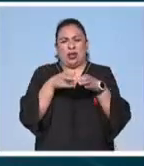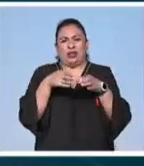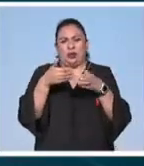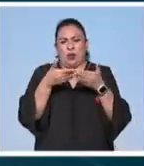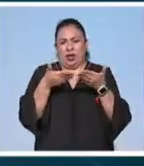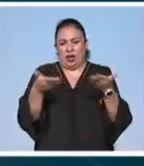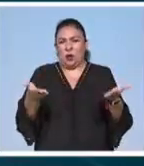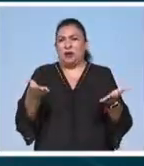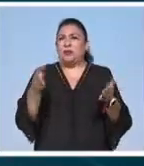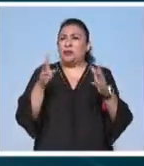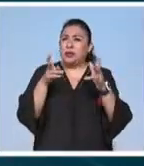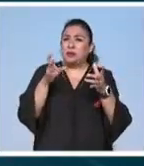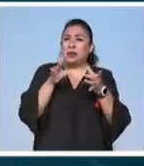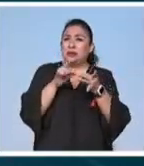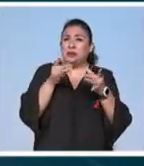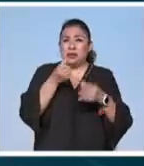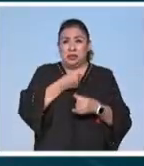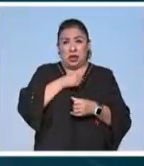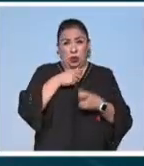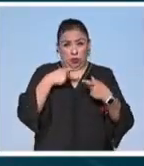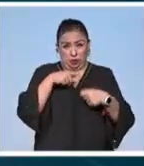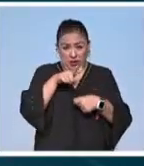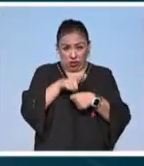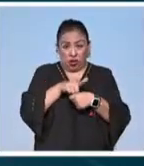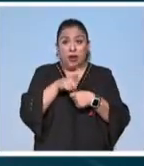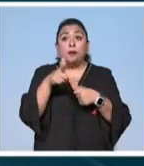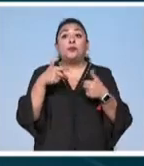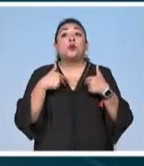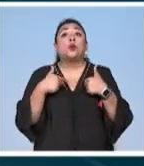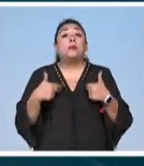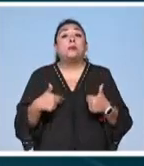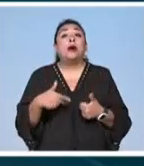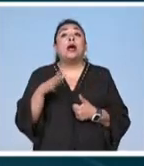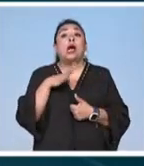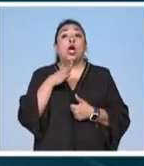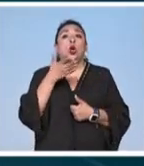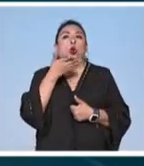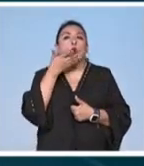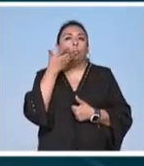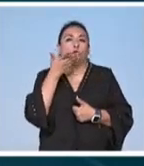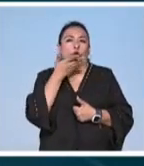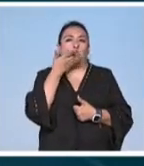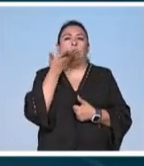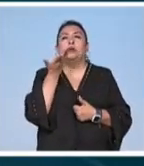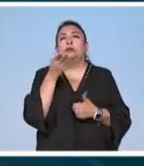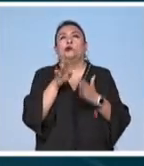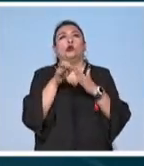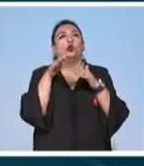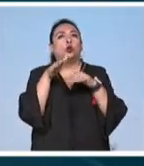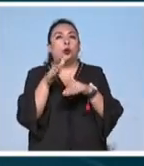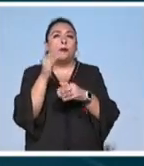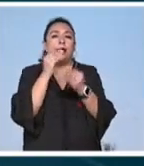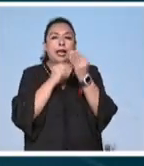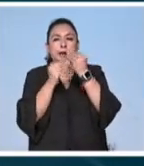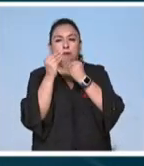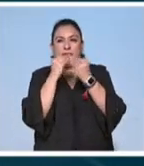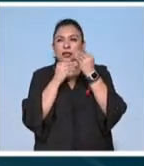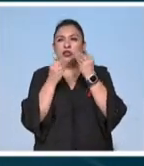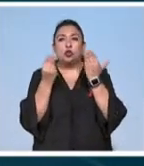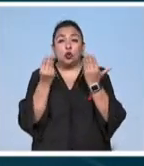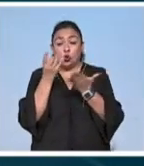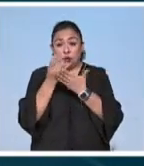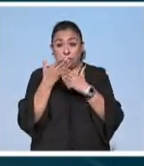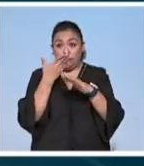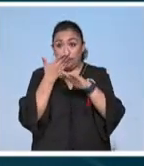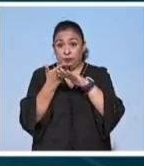se puede hablar de una salud personal los seres humanos tenemos hábitos como aquellos relacionados con la alimentación que no